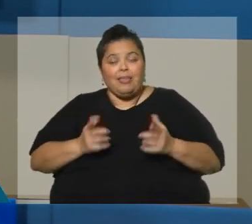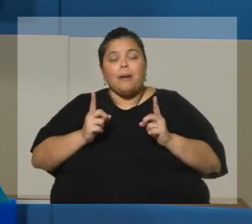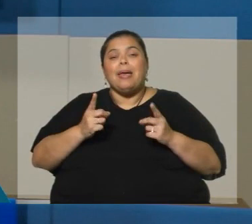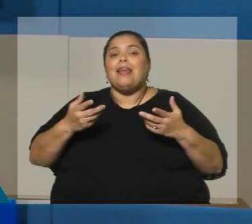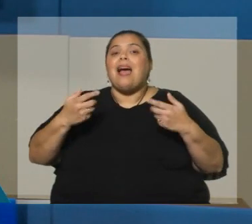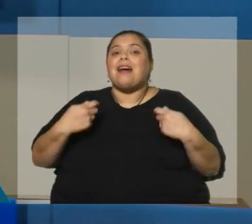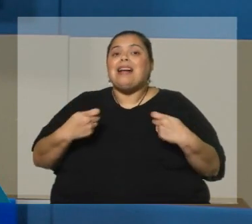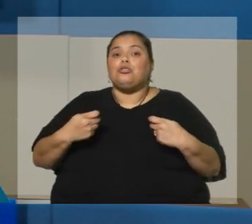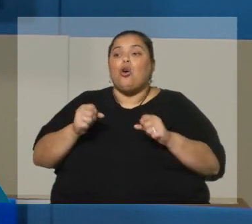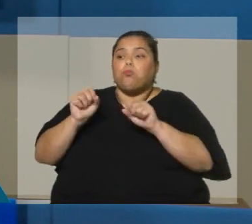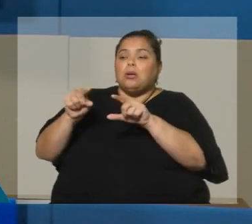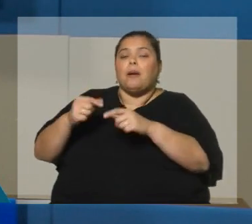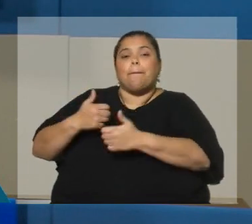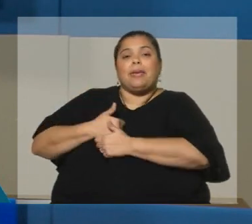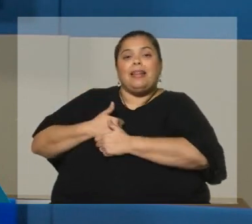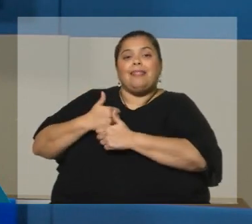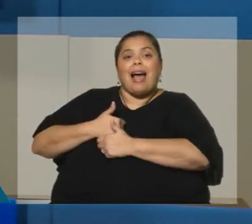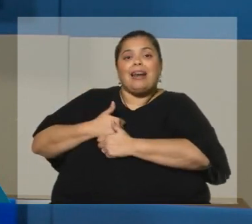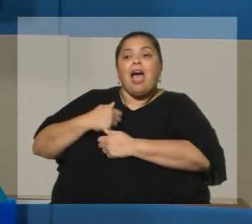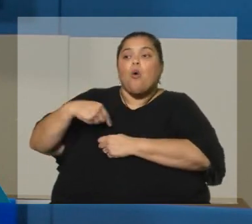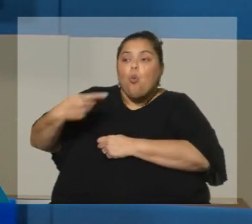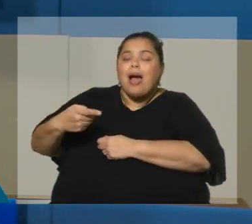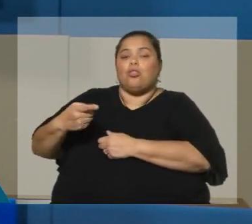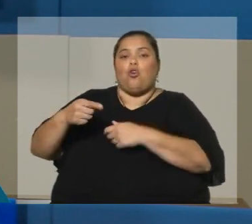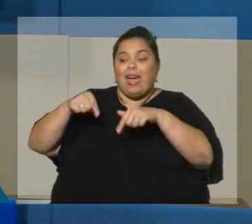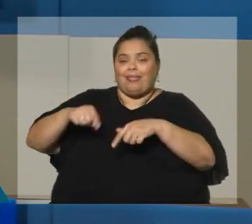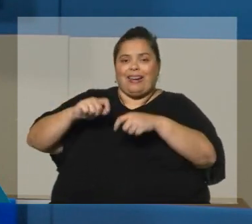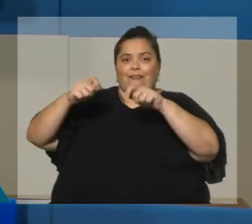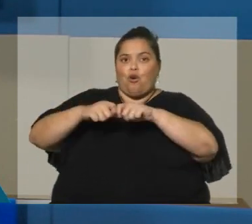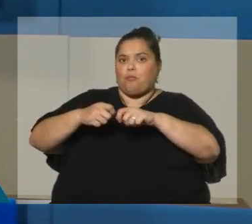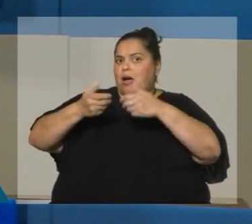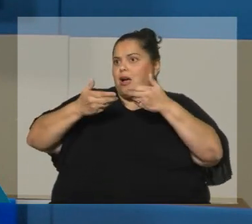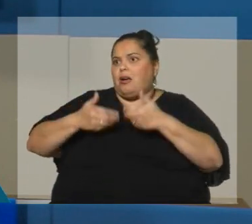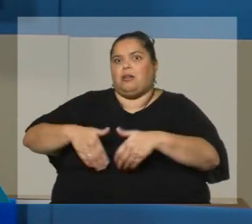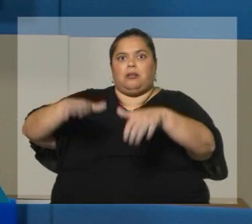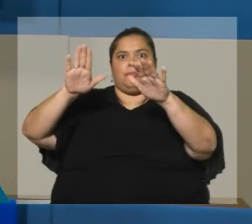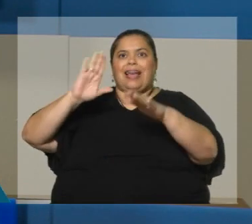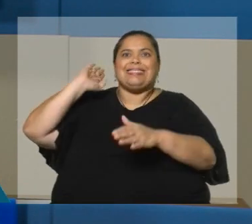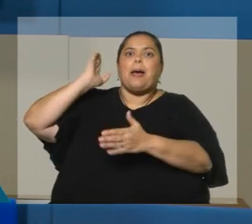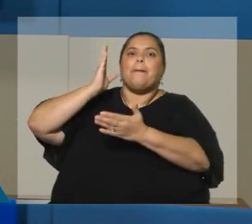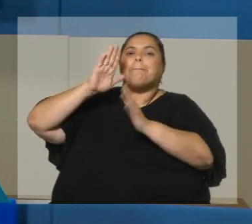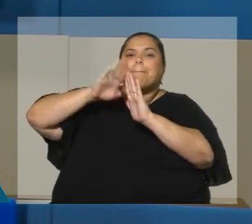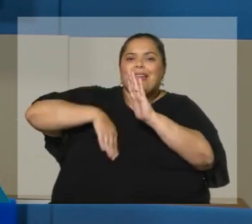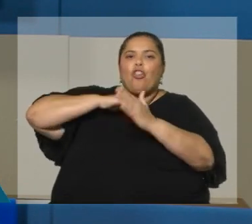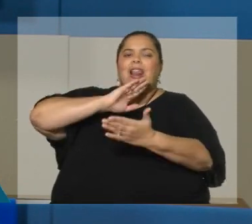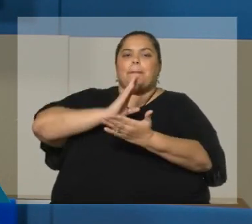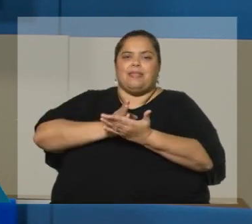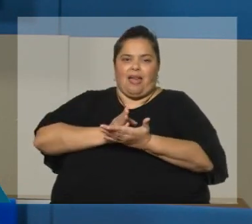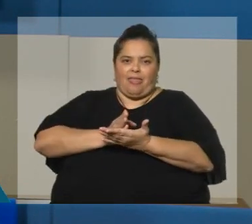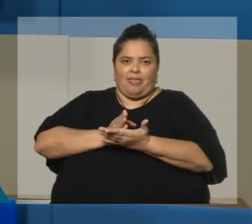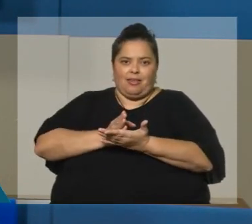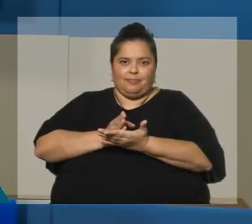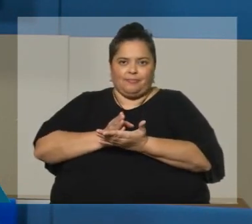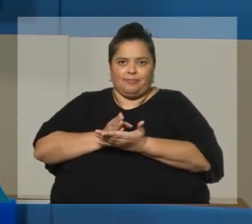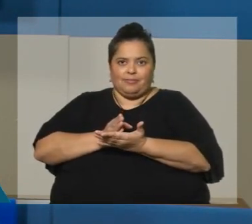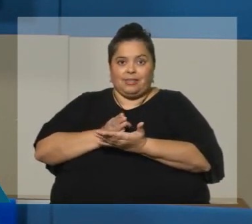que va a haber en militar una vez que la reforma esté operativa plenamente es menos de la mitad. Hay lo